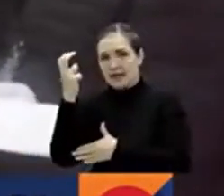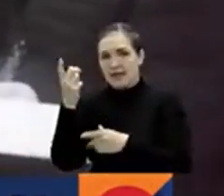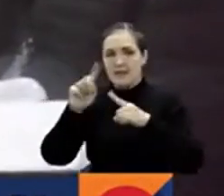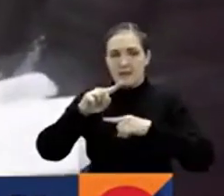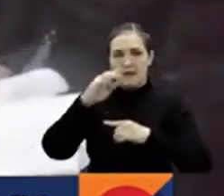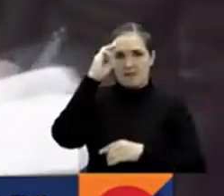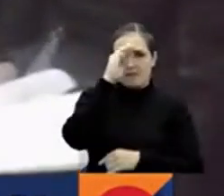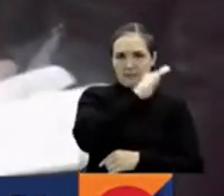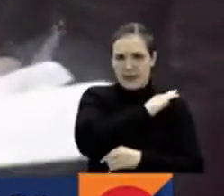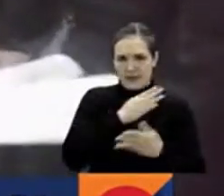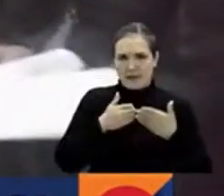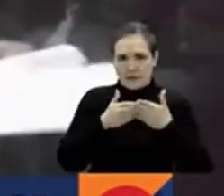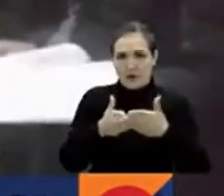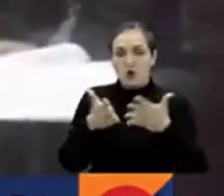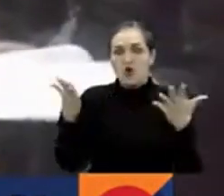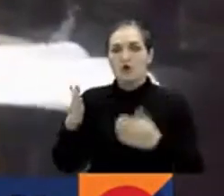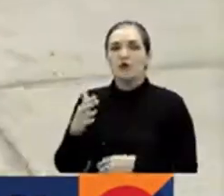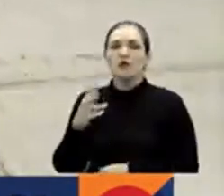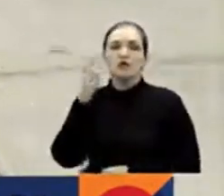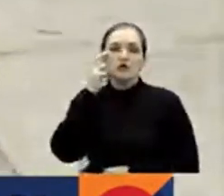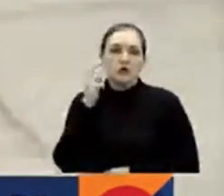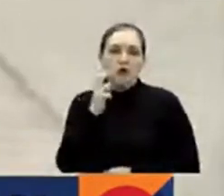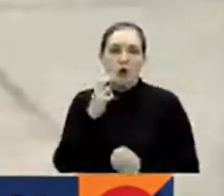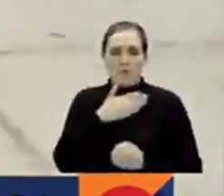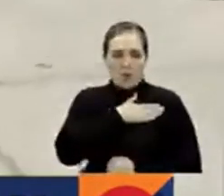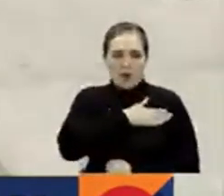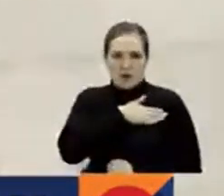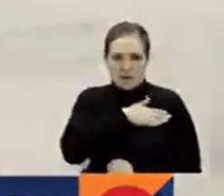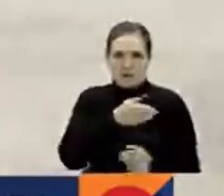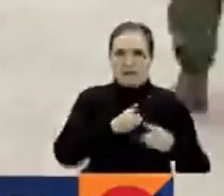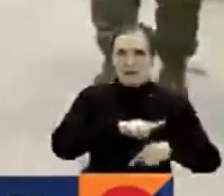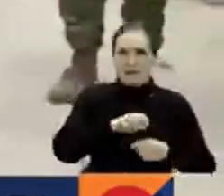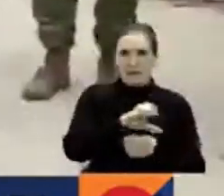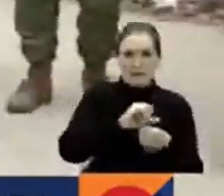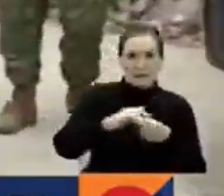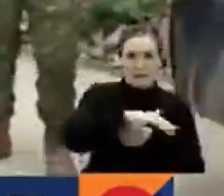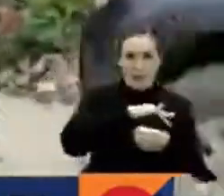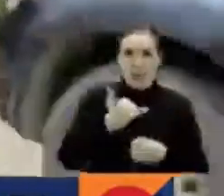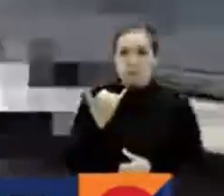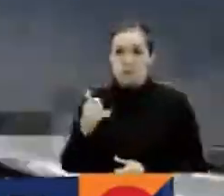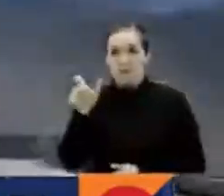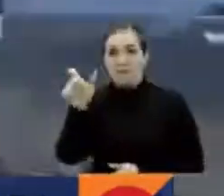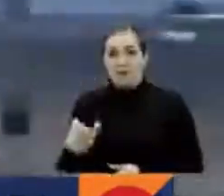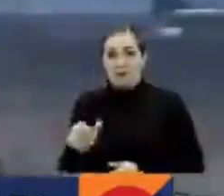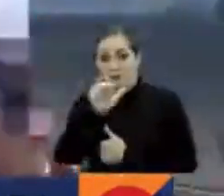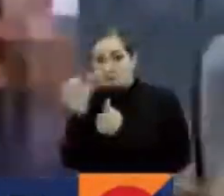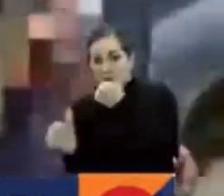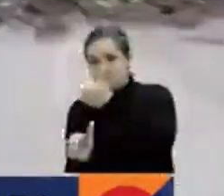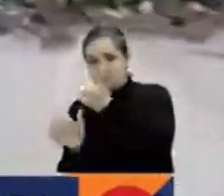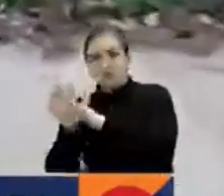Bolívar y Cundinamarca. Dentro de los capturados está el cabecilla de la subestructura Nariño.